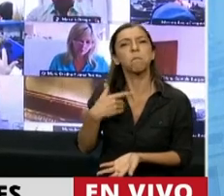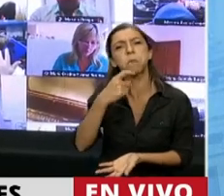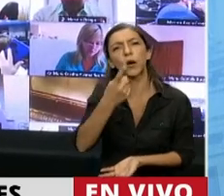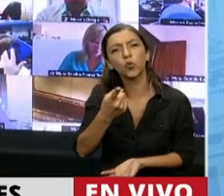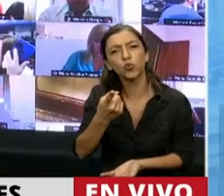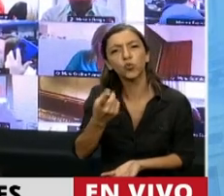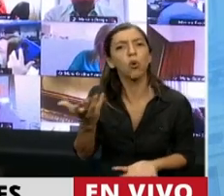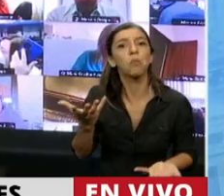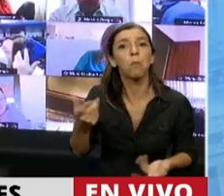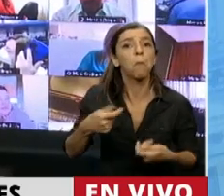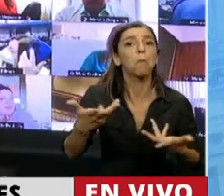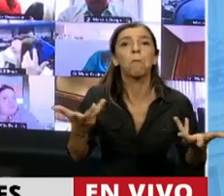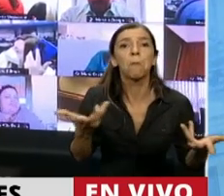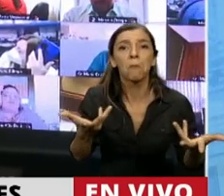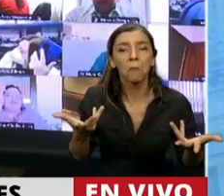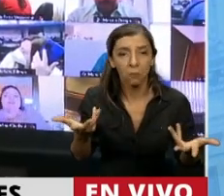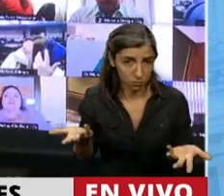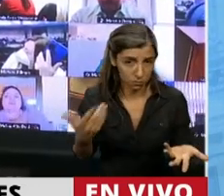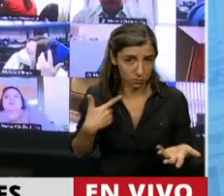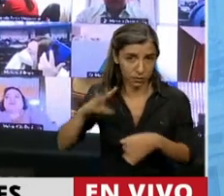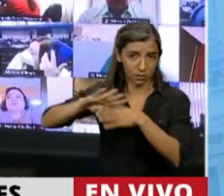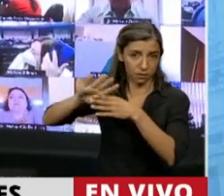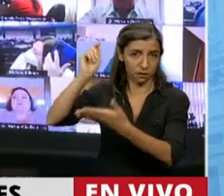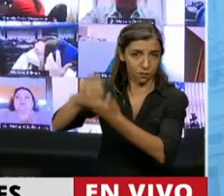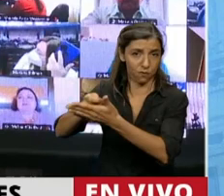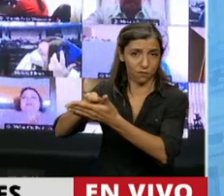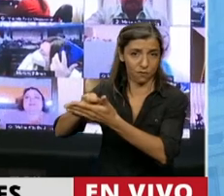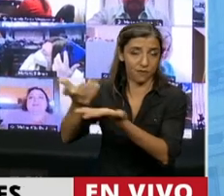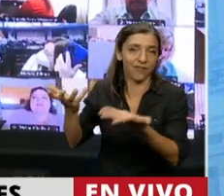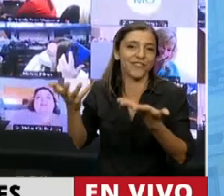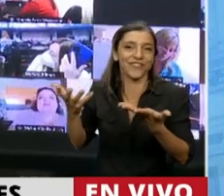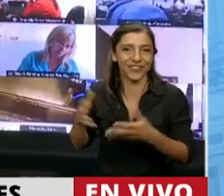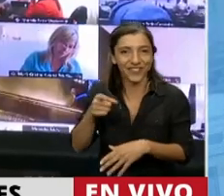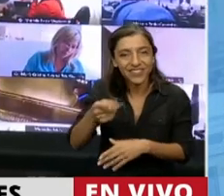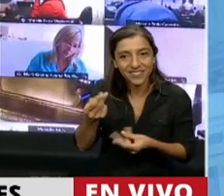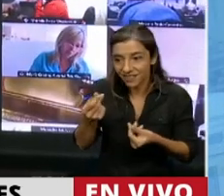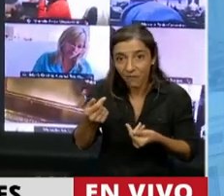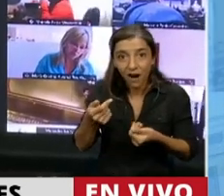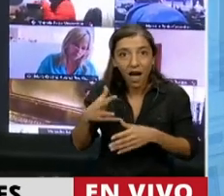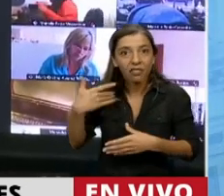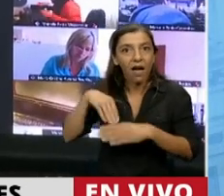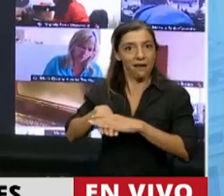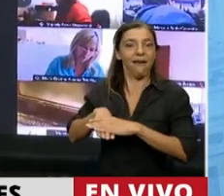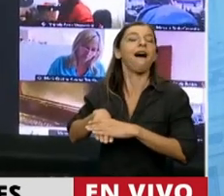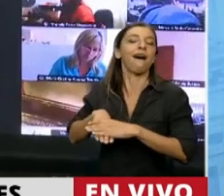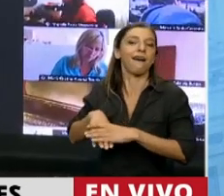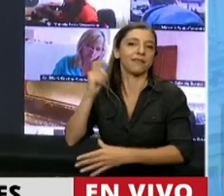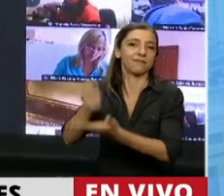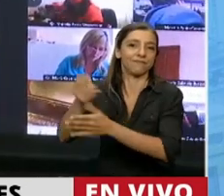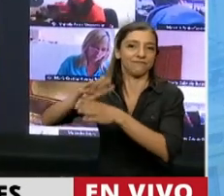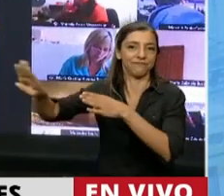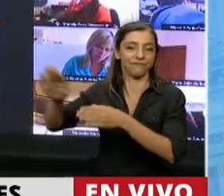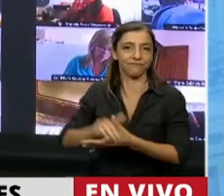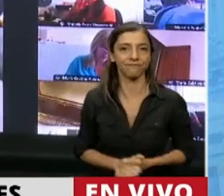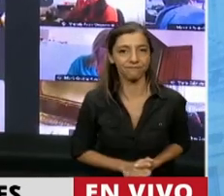deuda, no fue para beneficiar a las mayorías populares. Por supuesto, ese dinero es para pagar la deuda. No es casual que